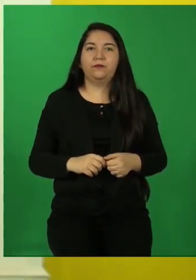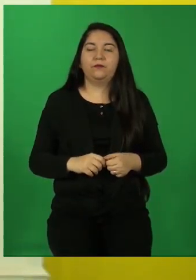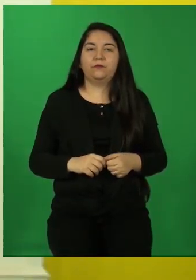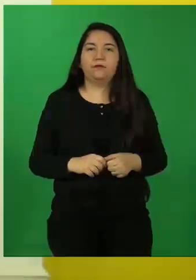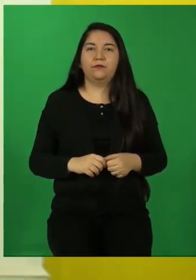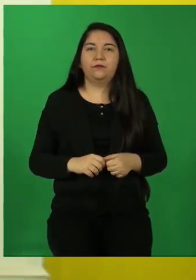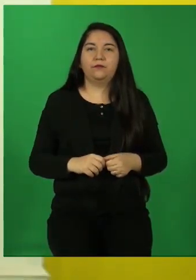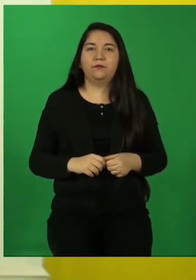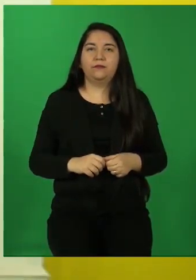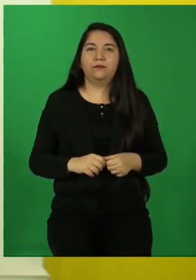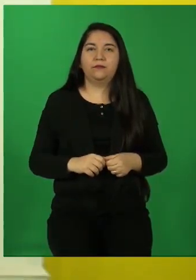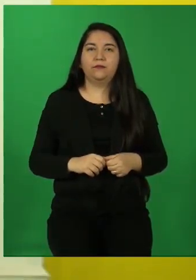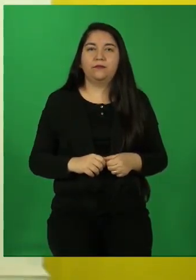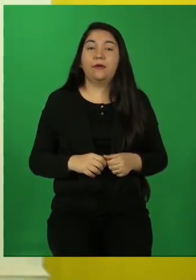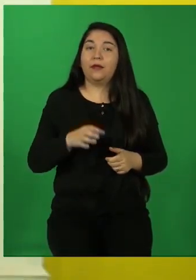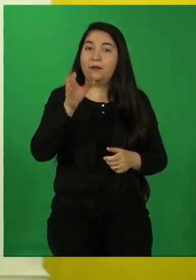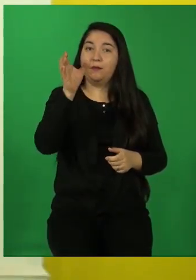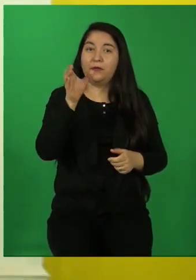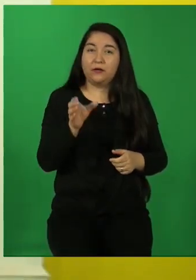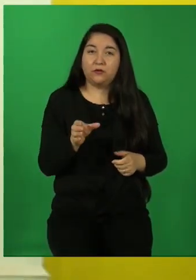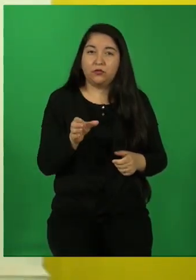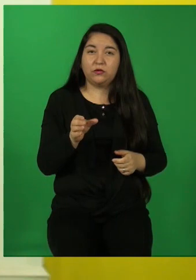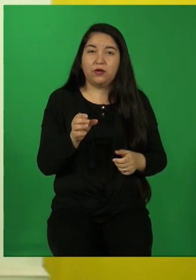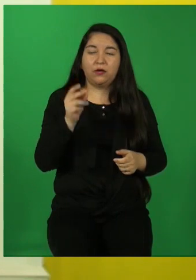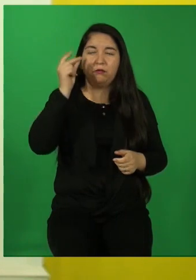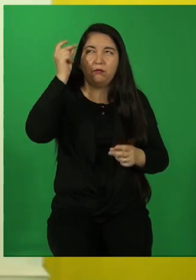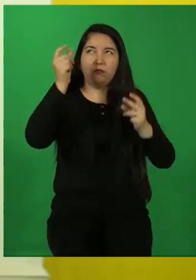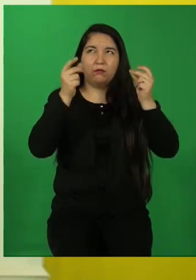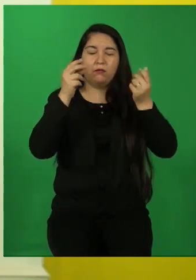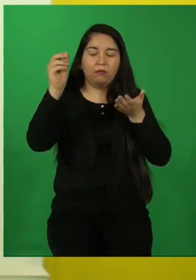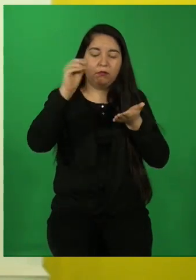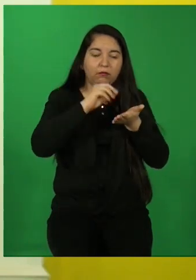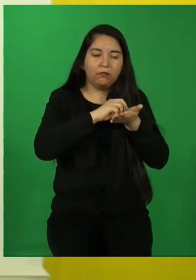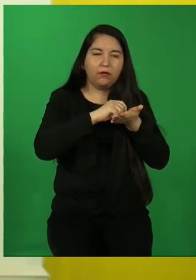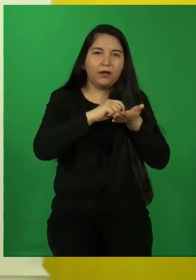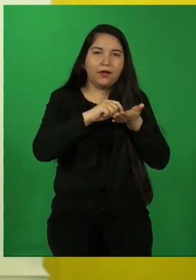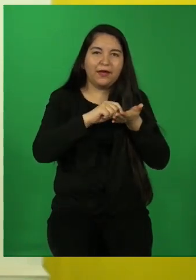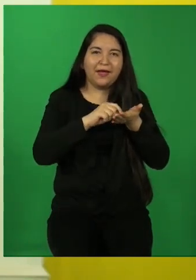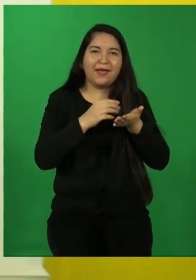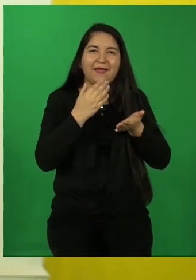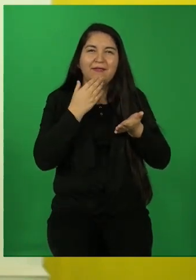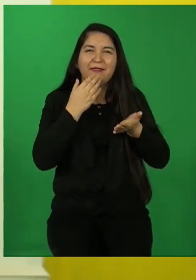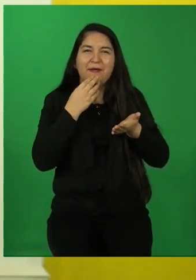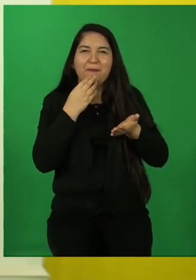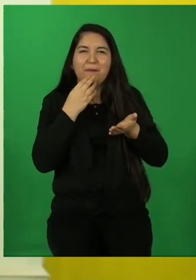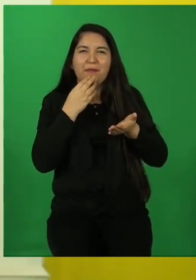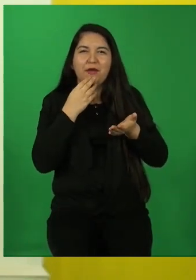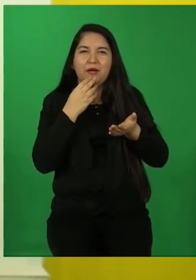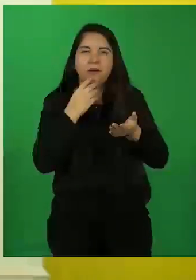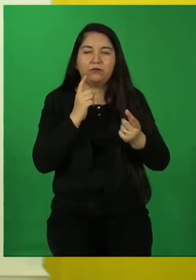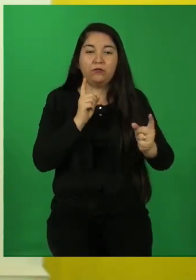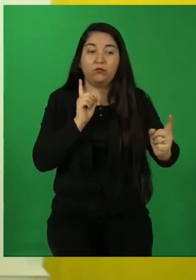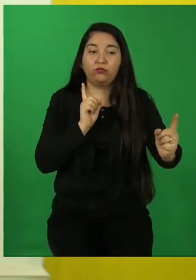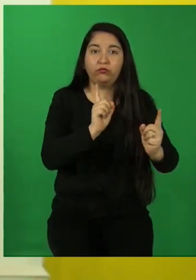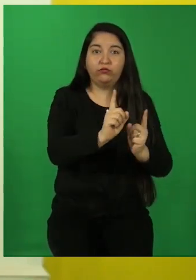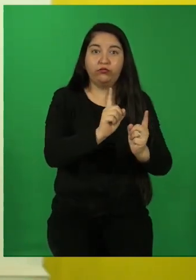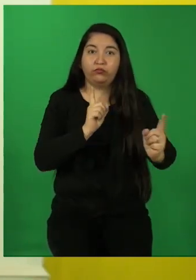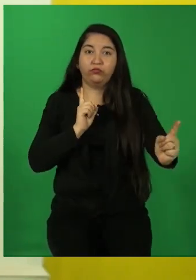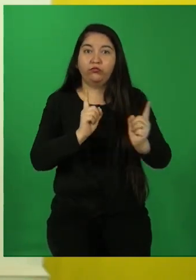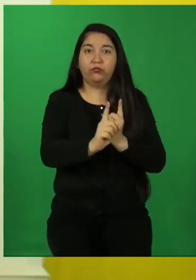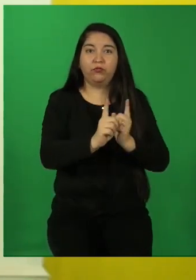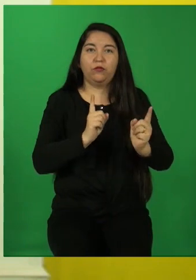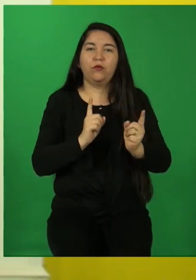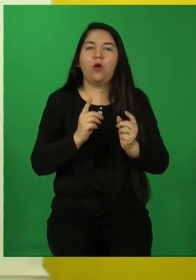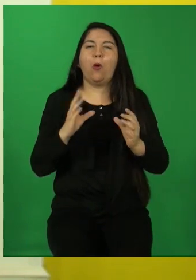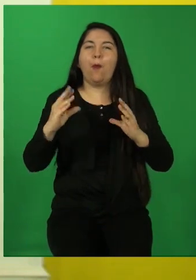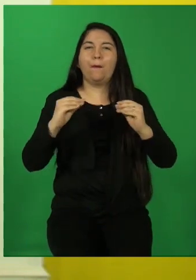También, el autor juega un poco dentro de la historia, como él es dueño de la historia, juega un poco, y